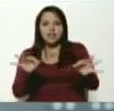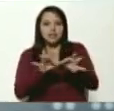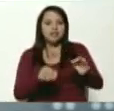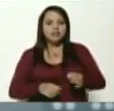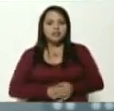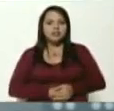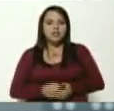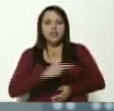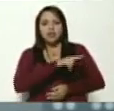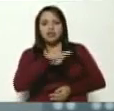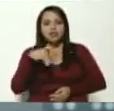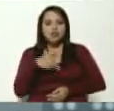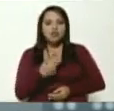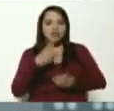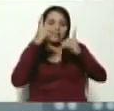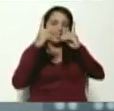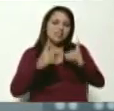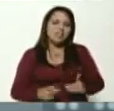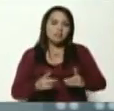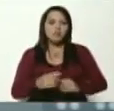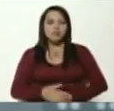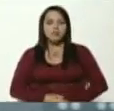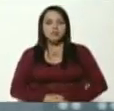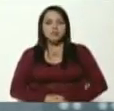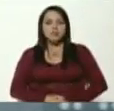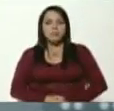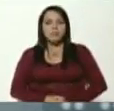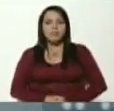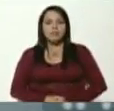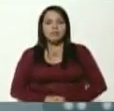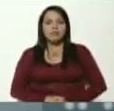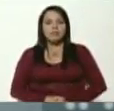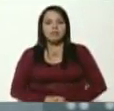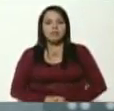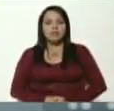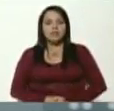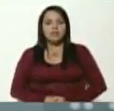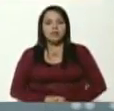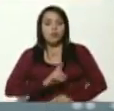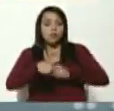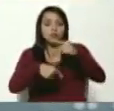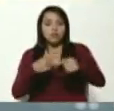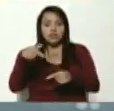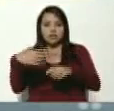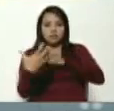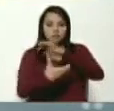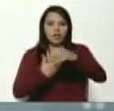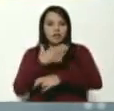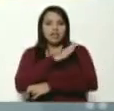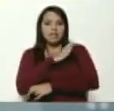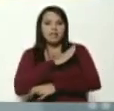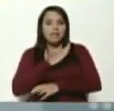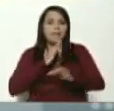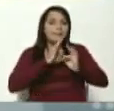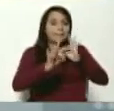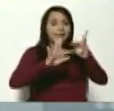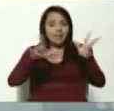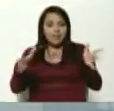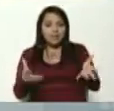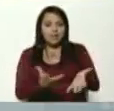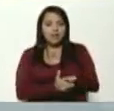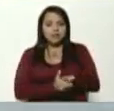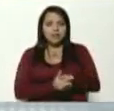bueno, nosotros hemos decidido, producto de estas situaciones que tenemos, la pandemia y